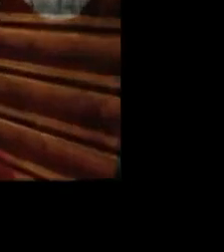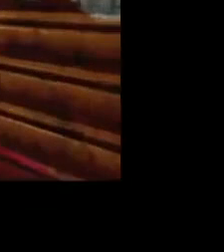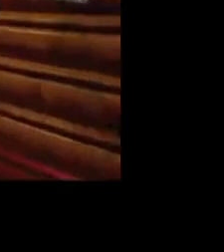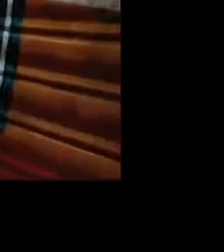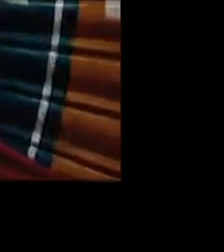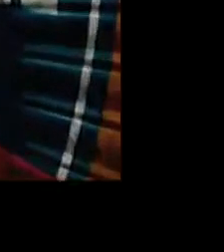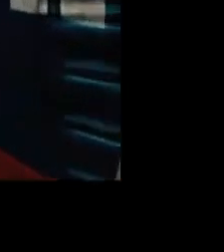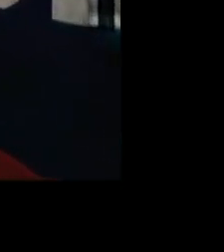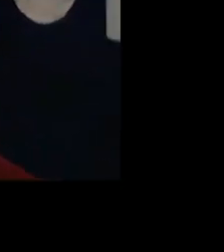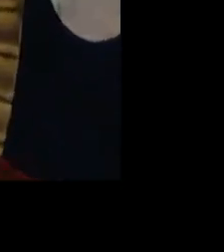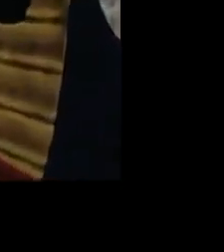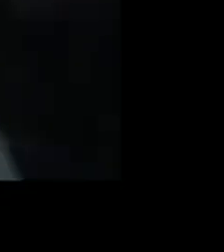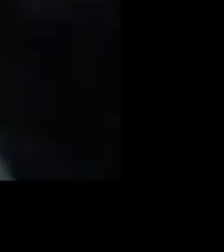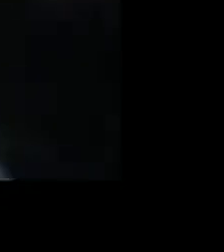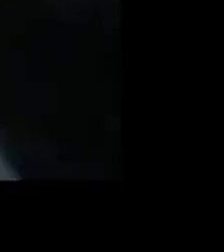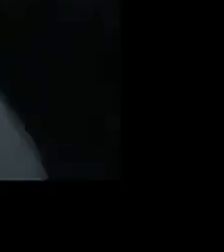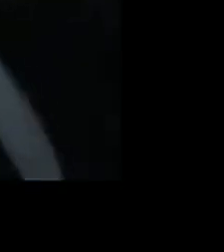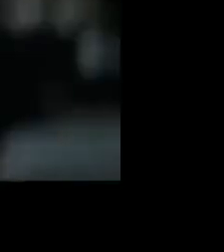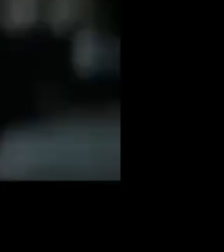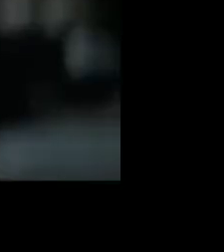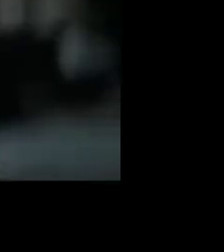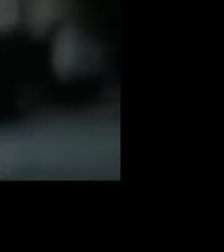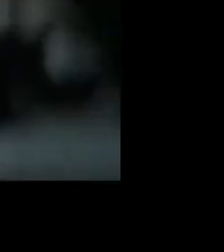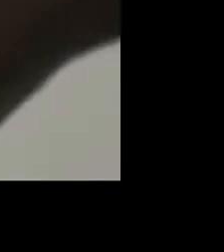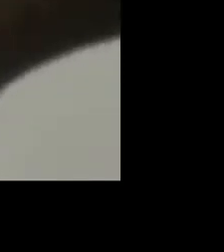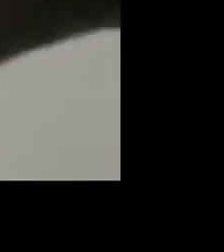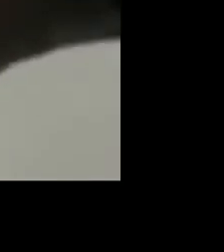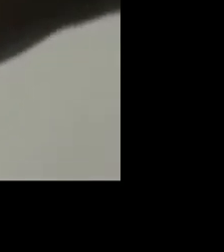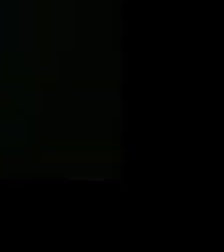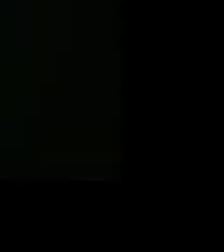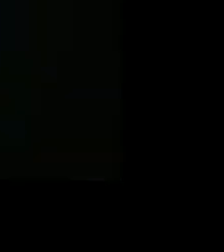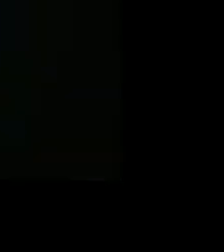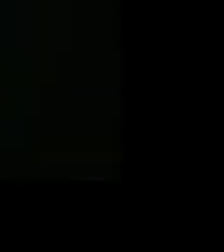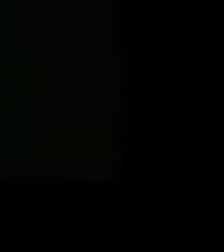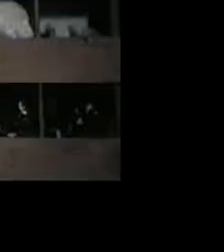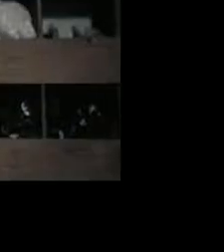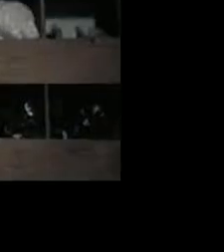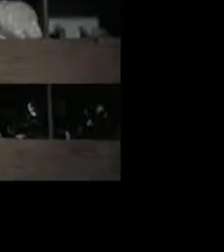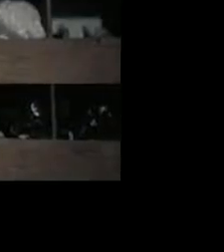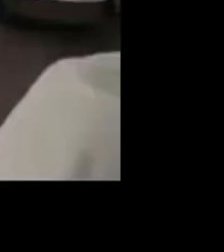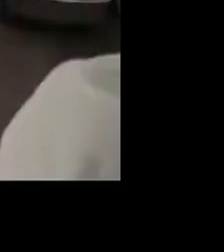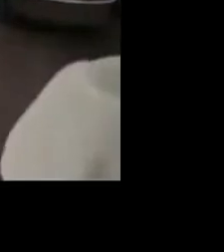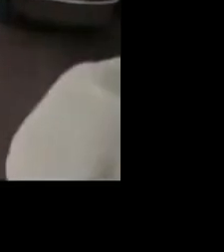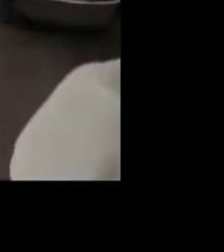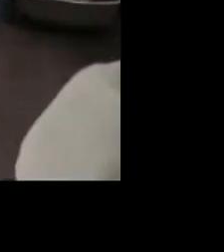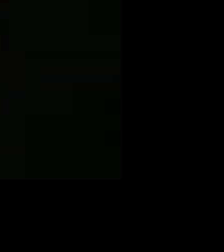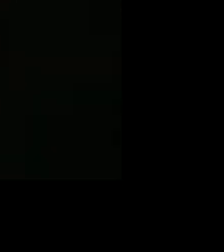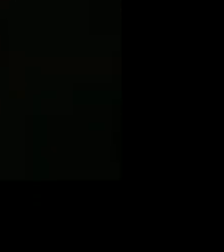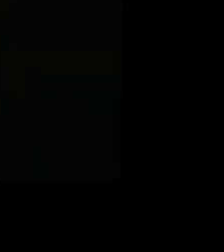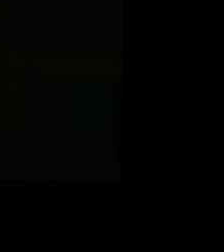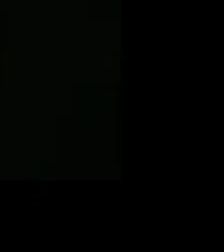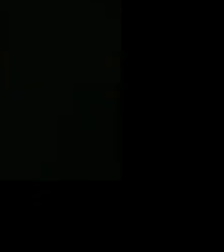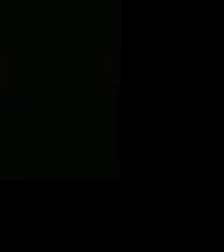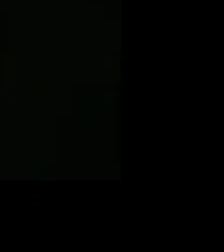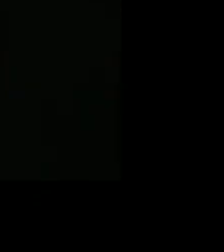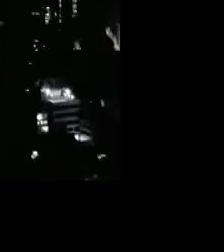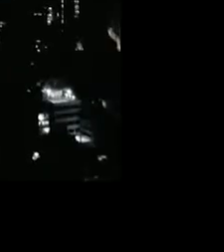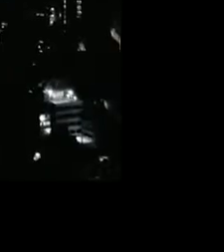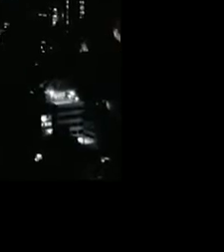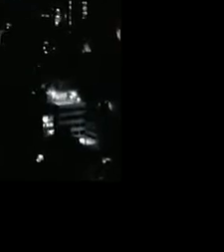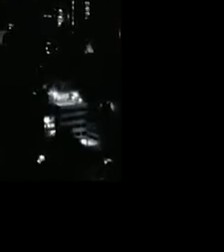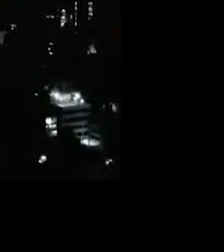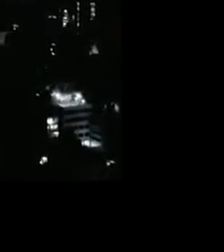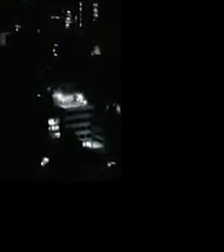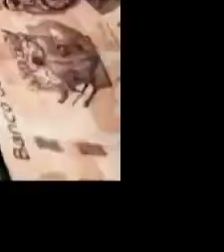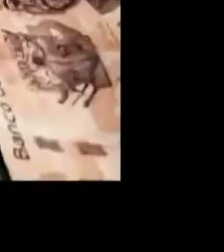La oposición volvió a darle la espalda al pueblo al votar contra la reforma eléctrica. La historia los recordará como traidores a México,